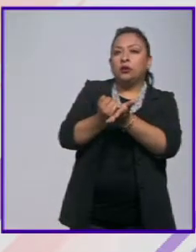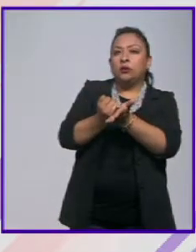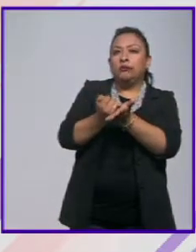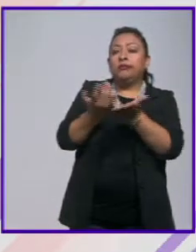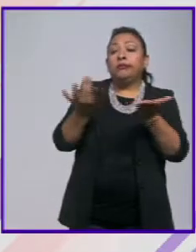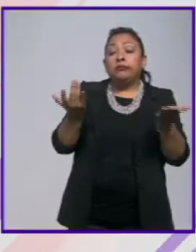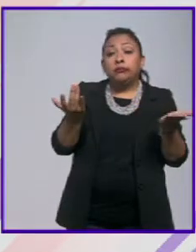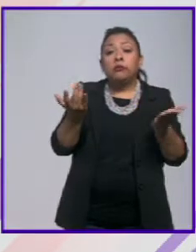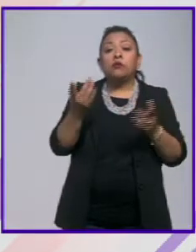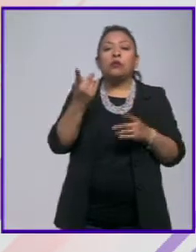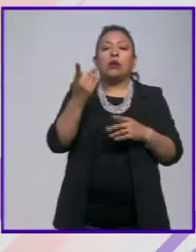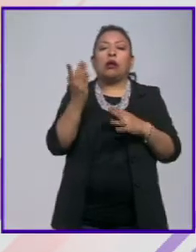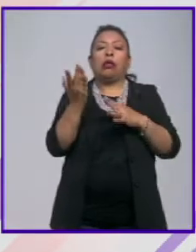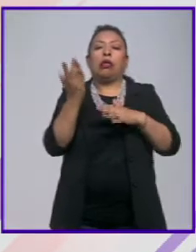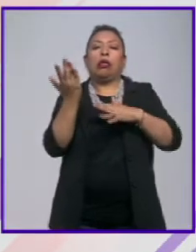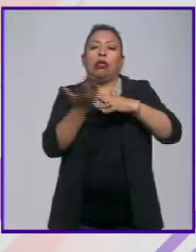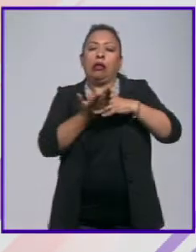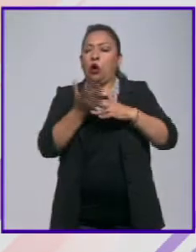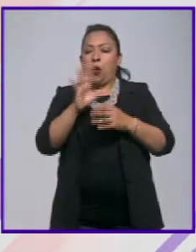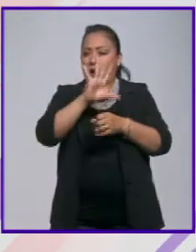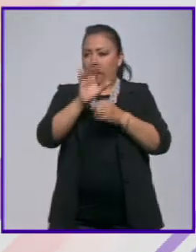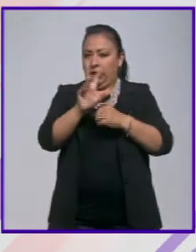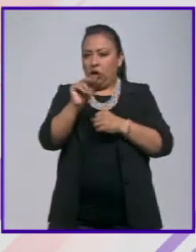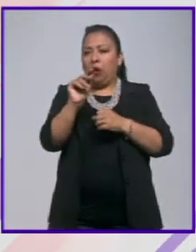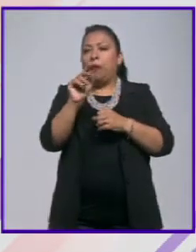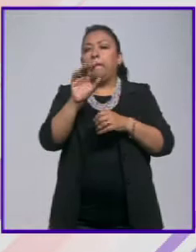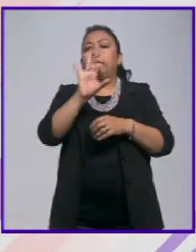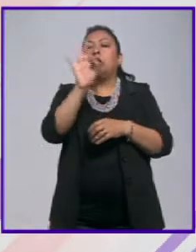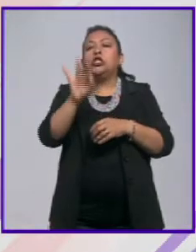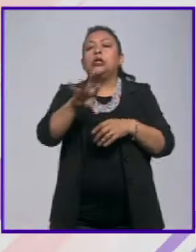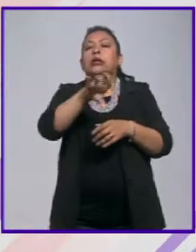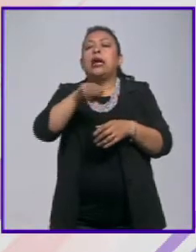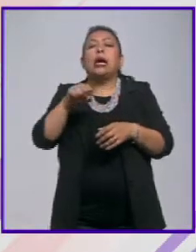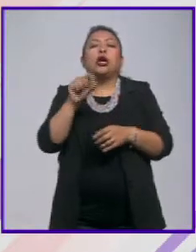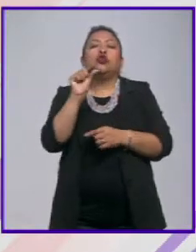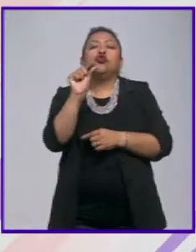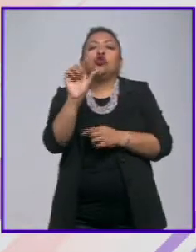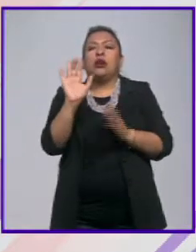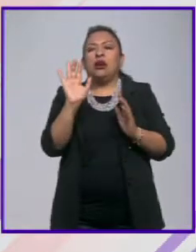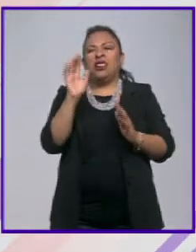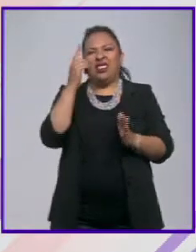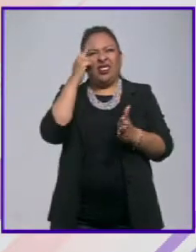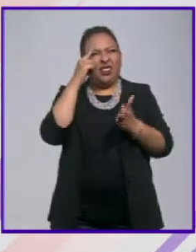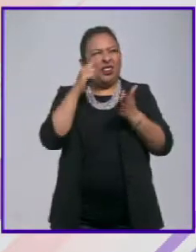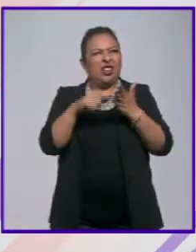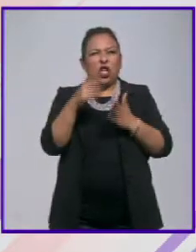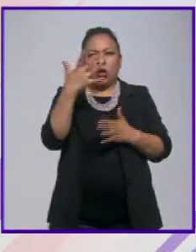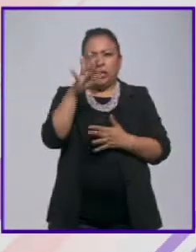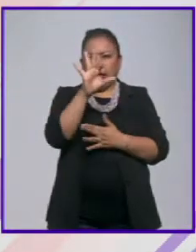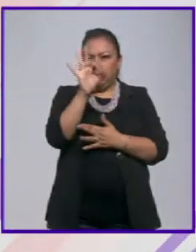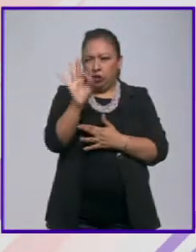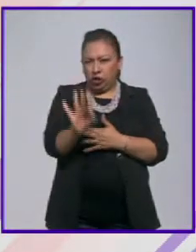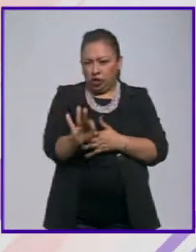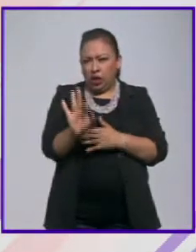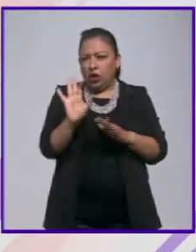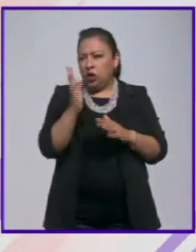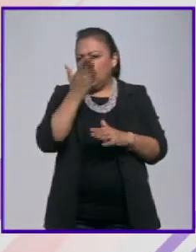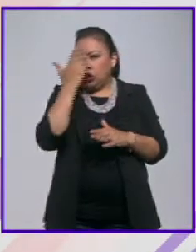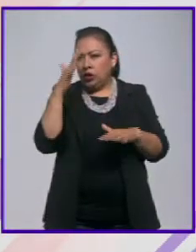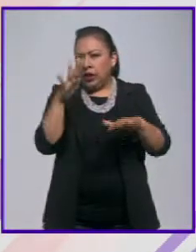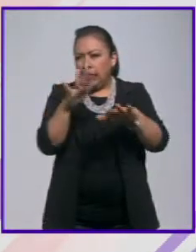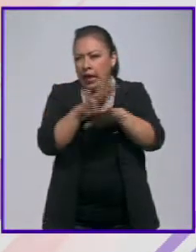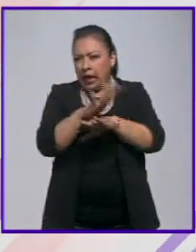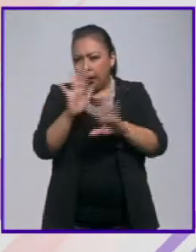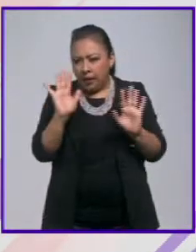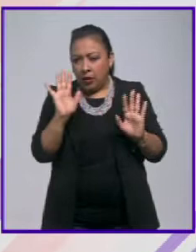y que una parte porque además no es todo es un porcentaje mínimo pequeño porque me parece que es un 10% no sé si se ha modificado